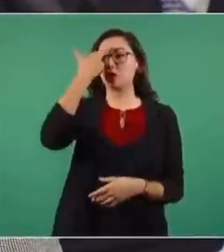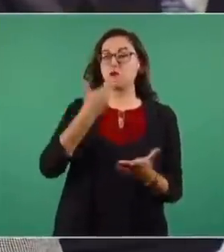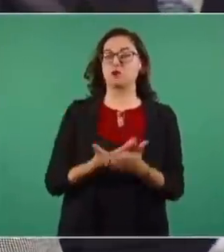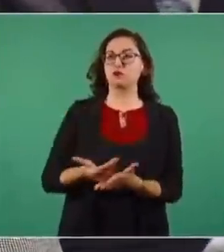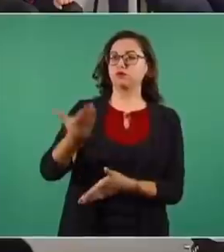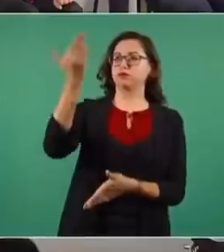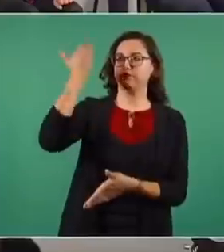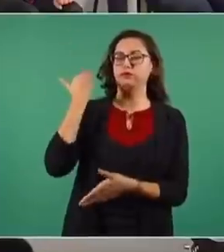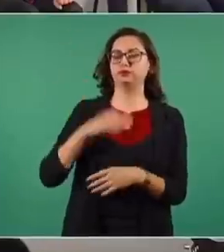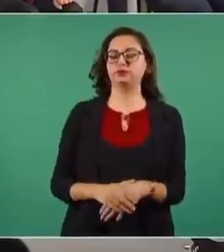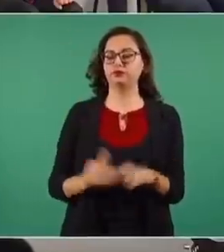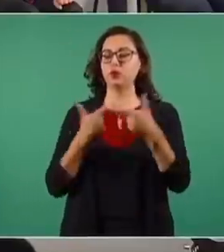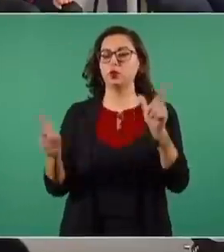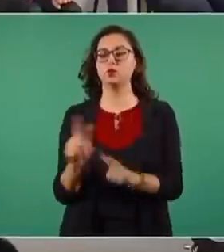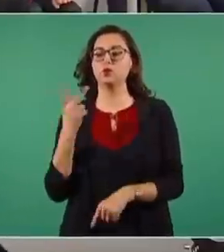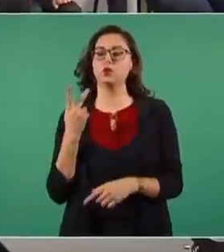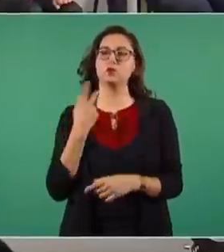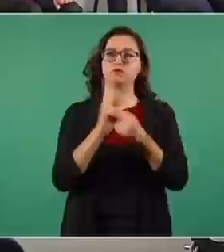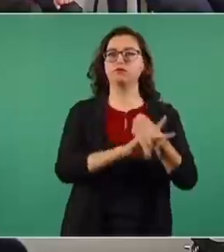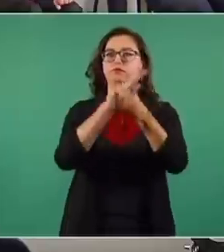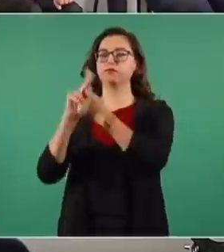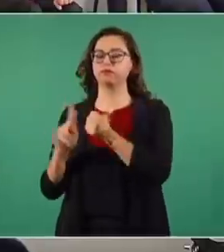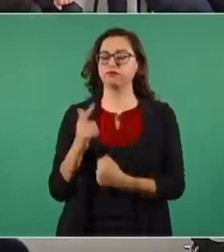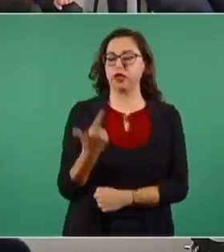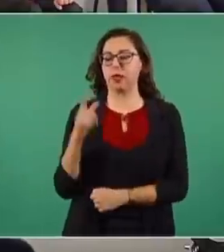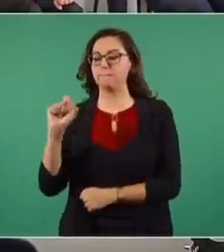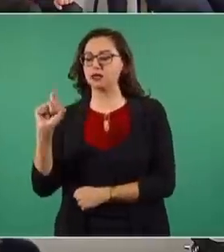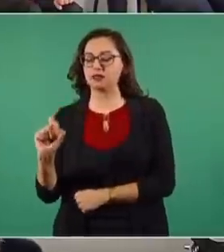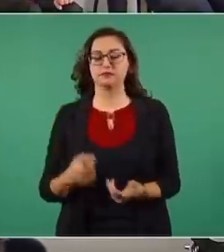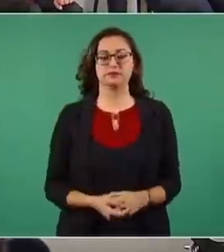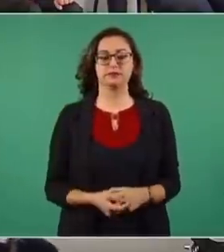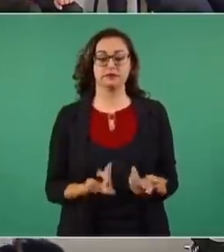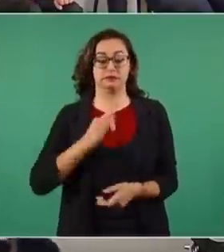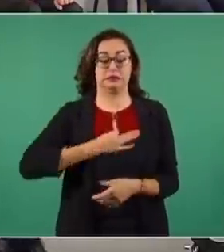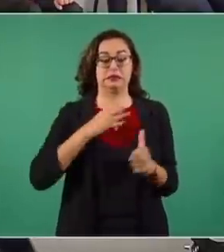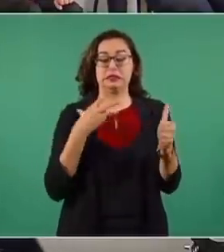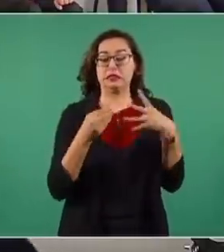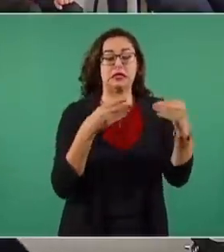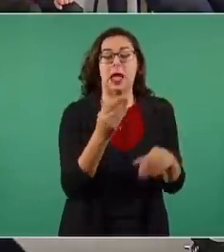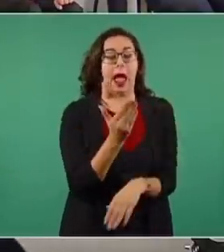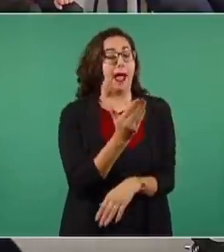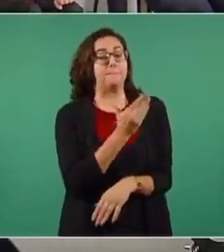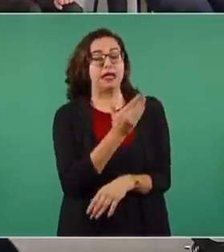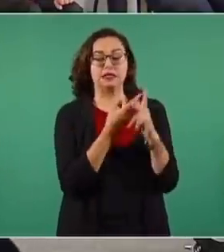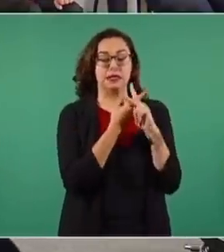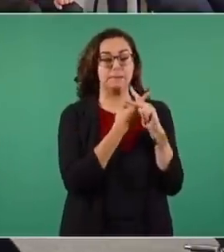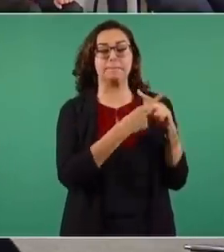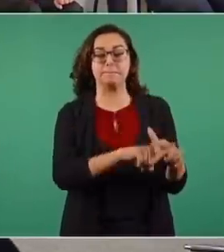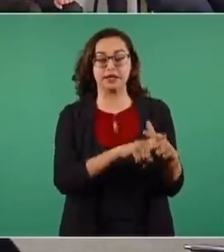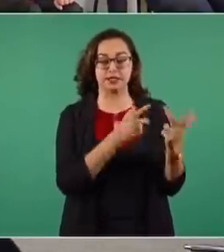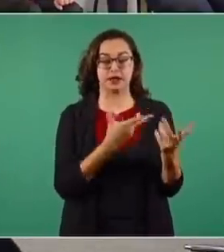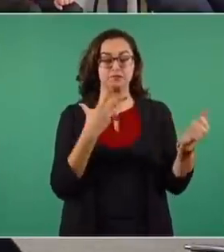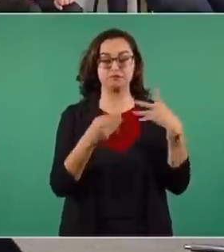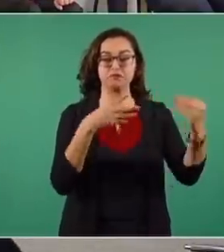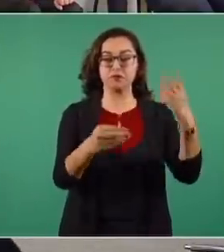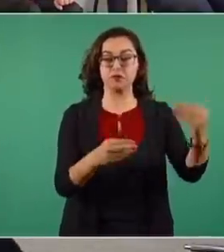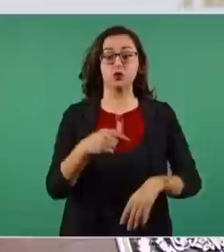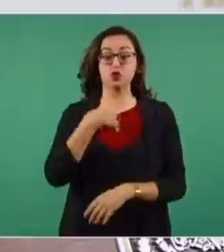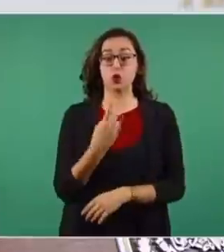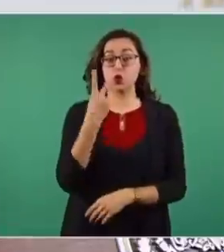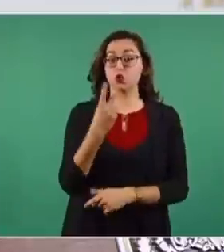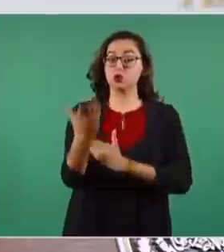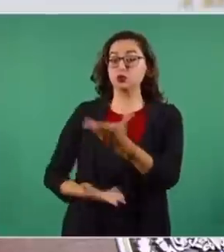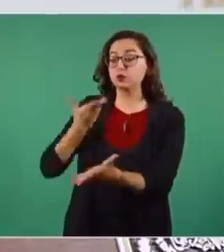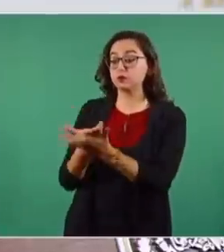del G20. Estaba empezando la pandemia y ahí planteé dos cosas. Primero, que se tenía que procurar